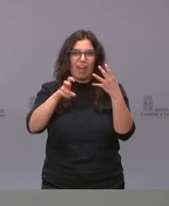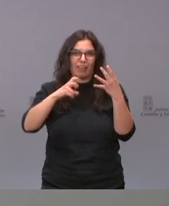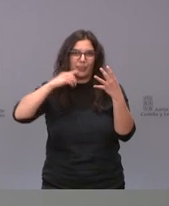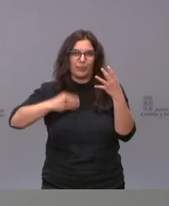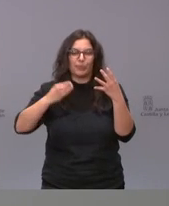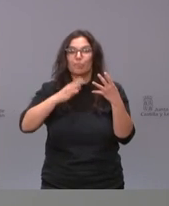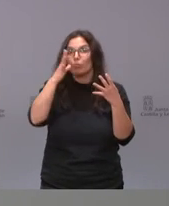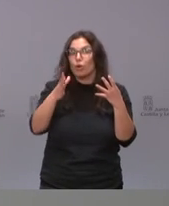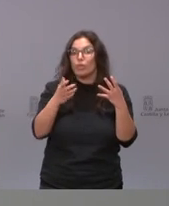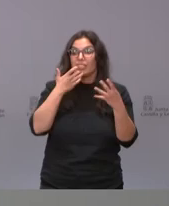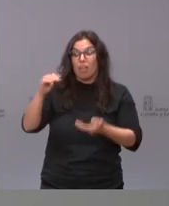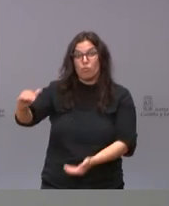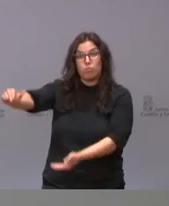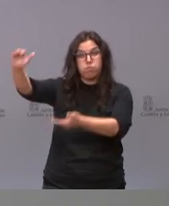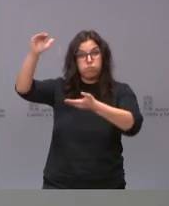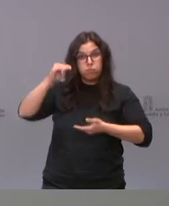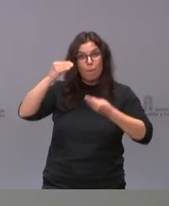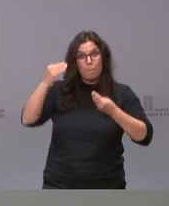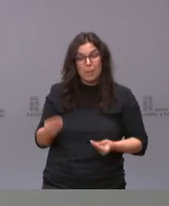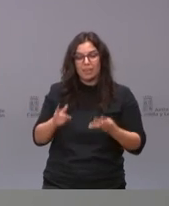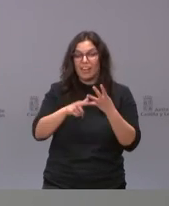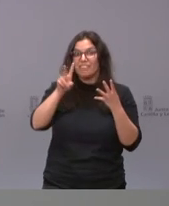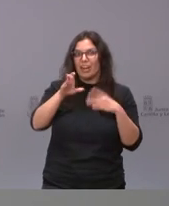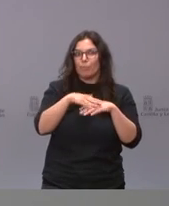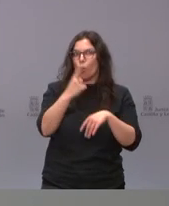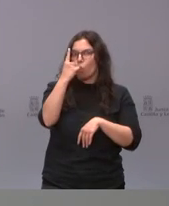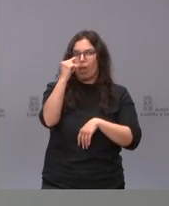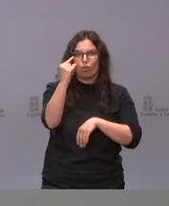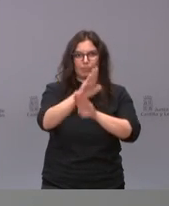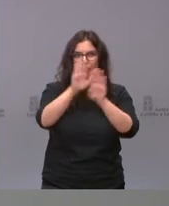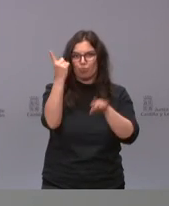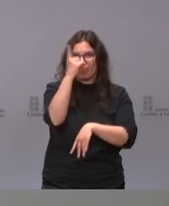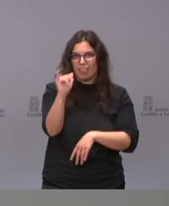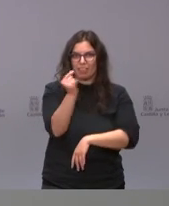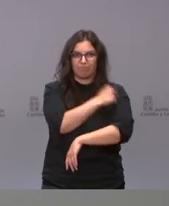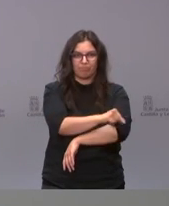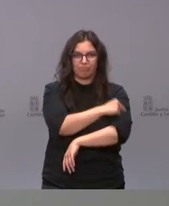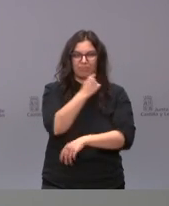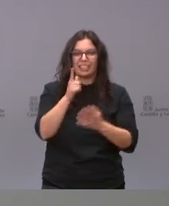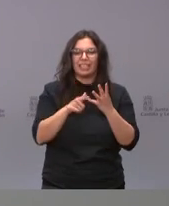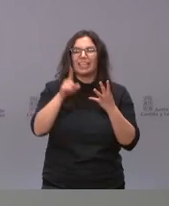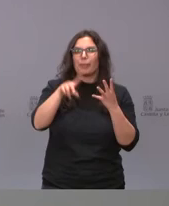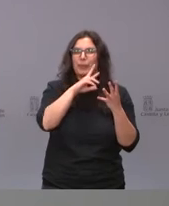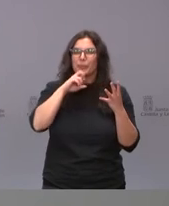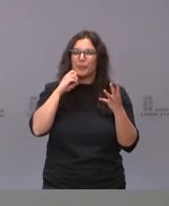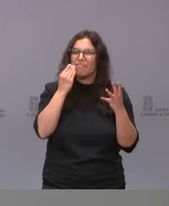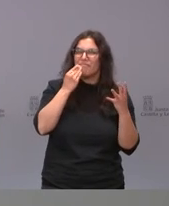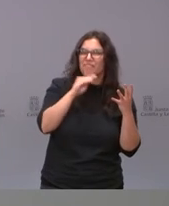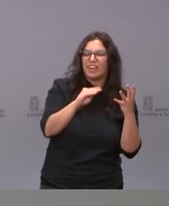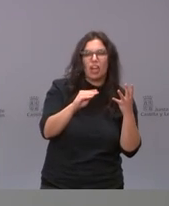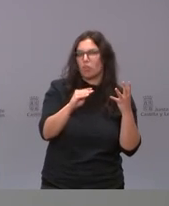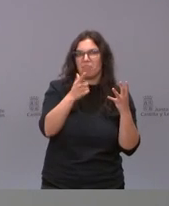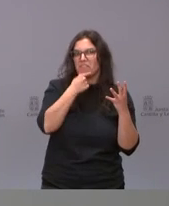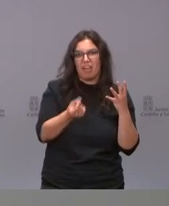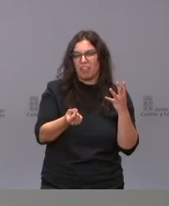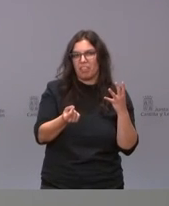llega en un número importante primero porque es una sola dosis no tiene la logística de conservación es muy fácil